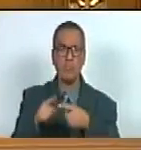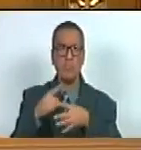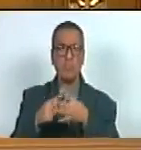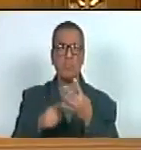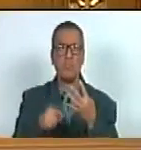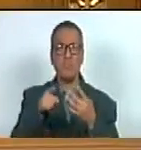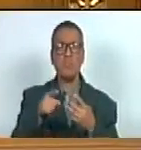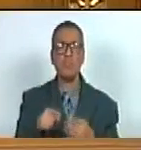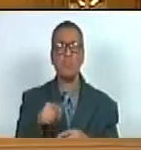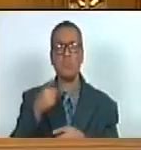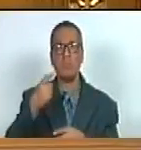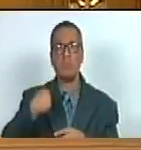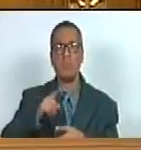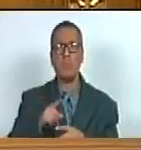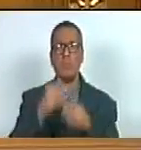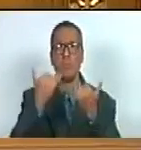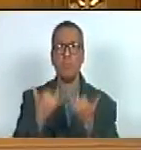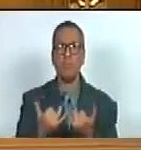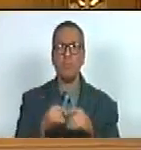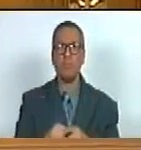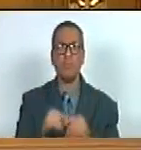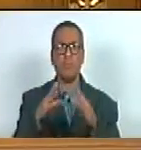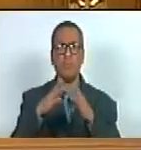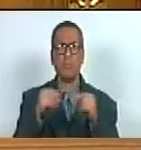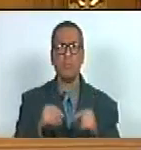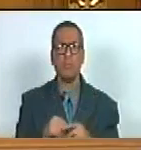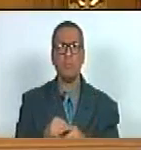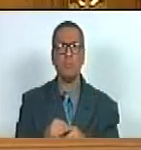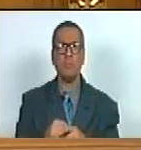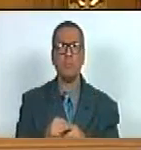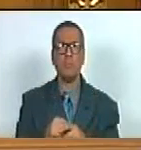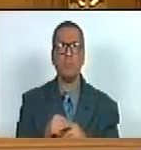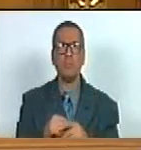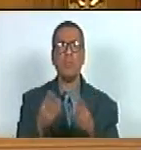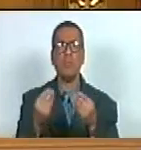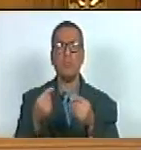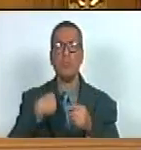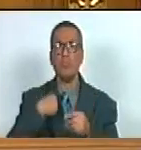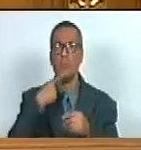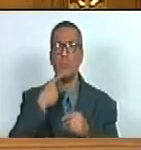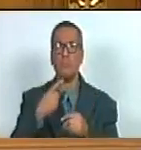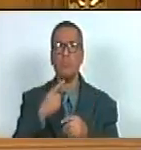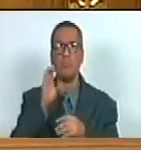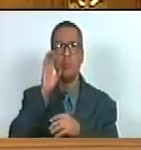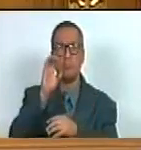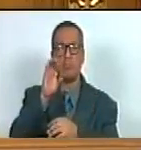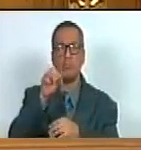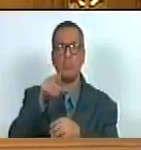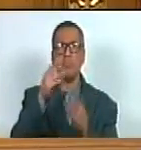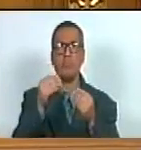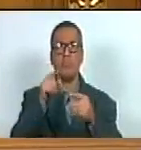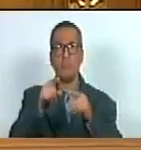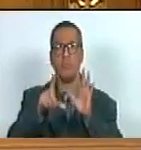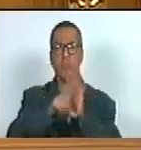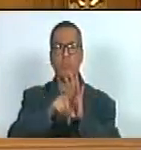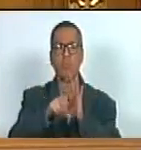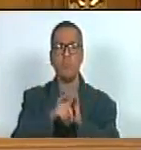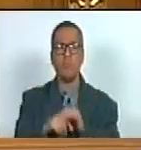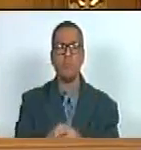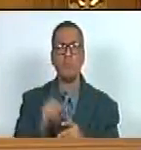otra vulneración ya todo el país bastante ha dicho respecto a esta ley